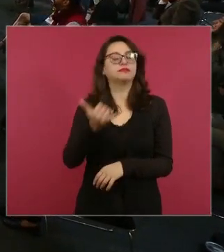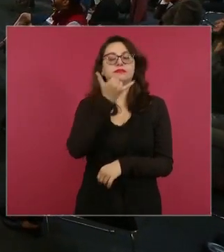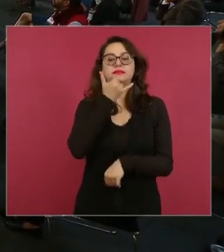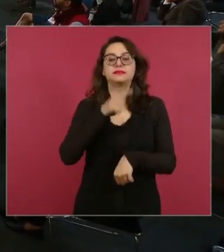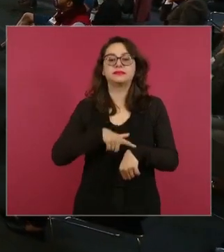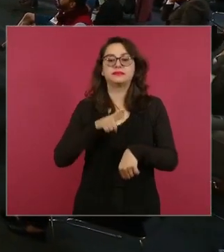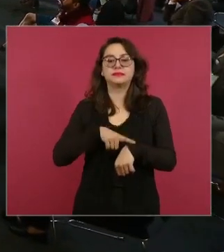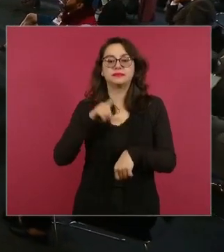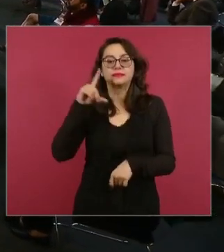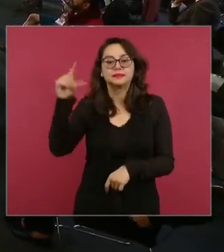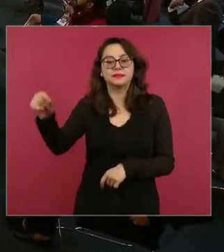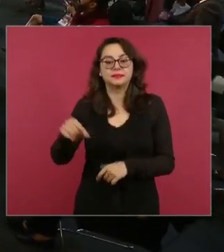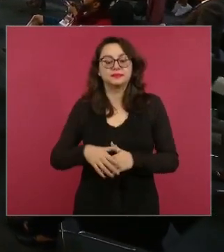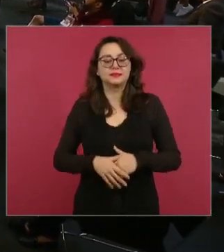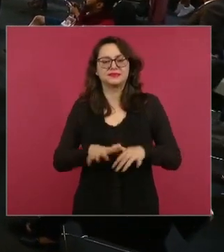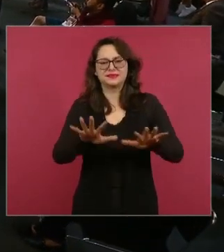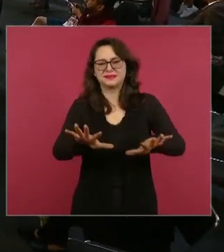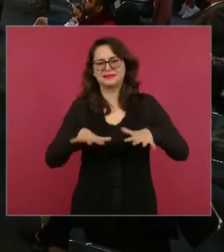a ir